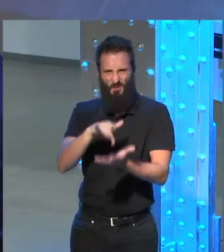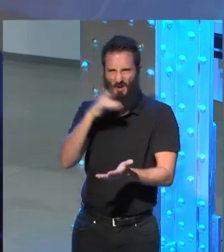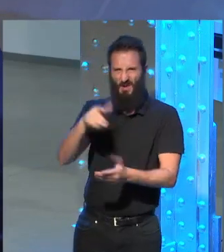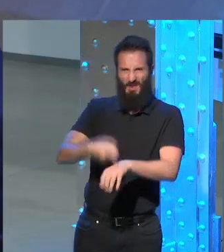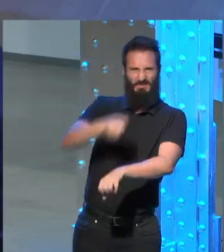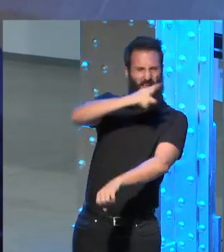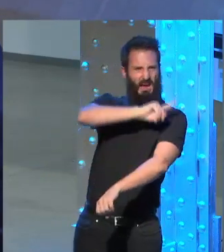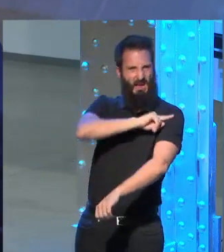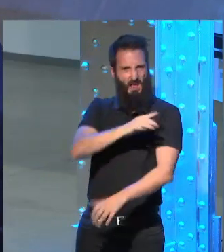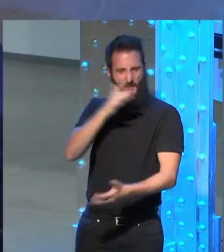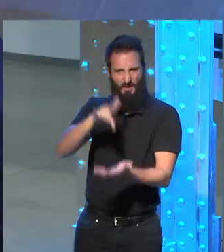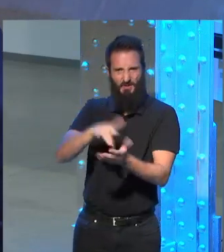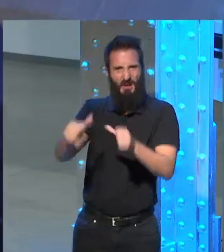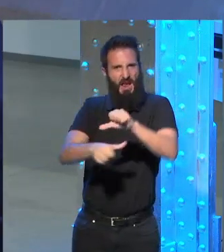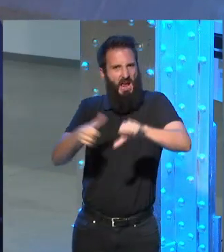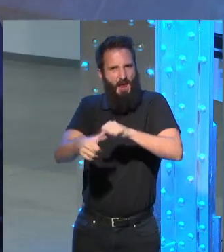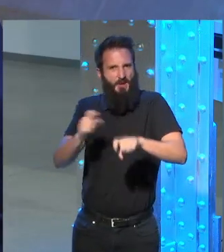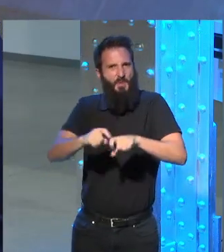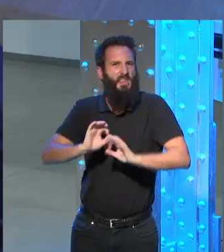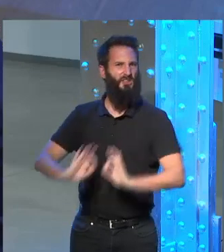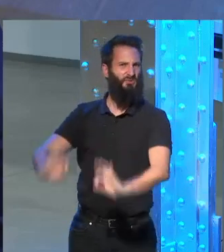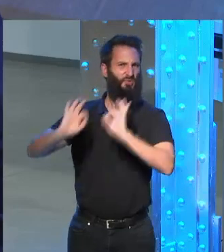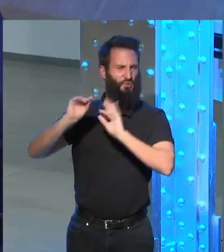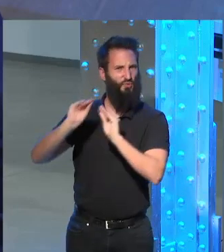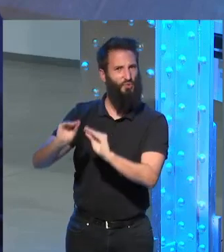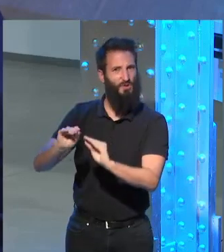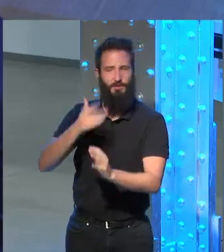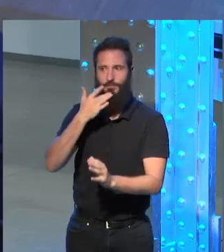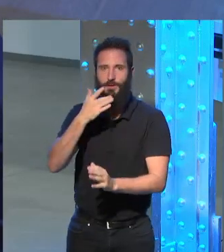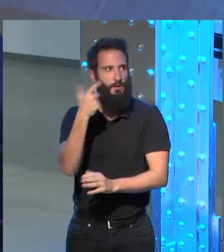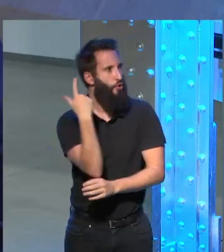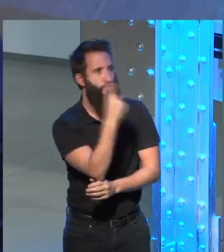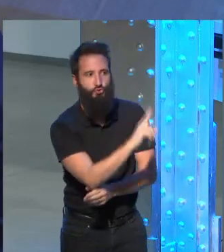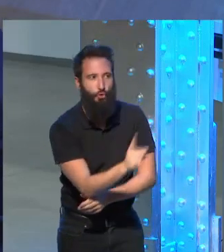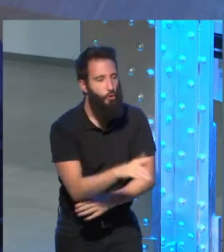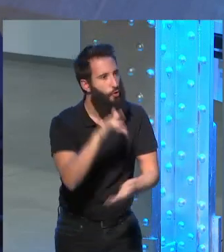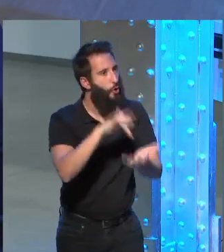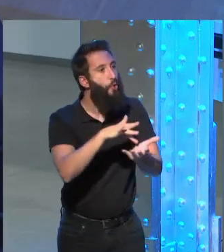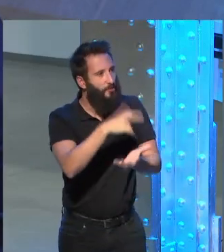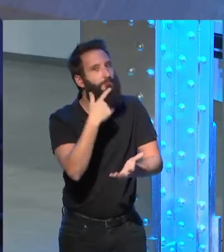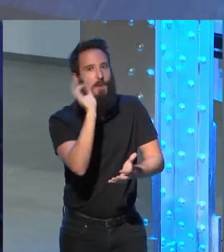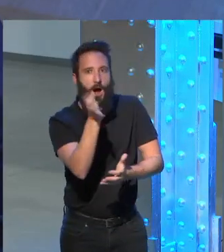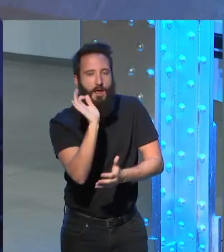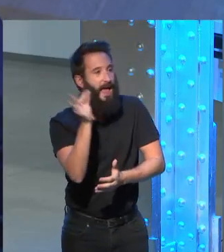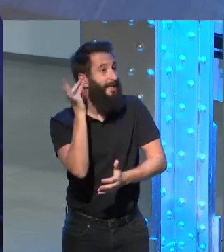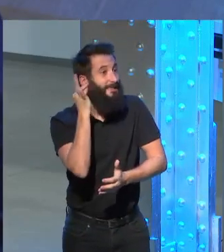latinoamericanas y caribeñas típicas me dice no le regalaban chicas